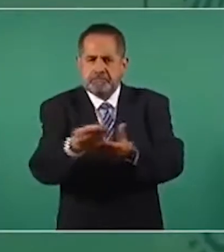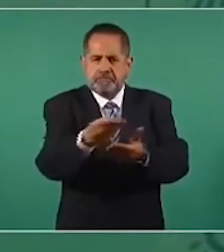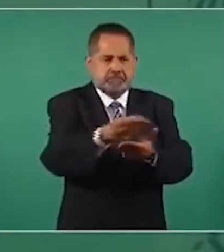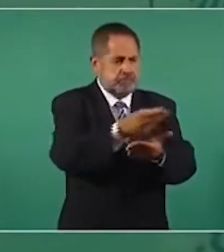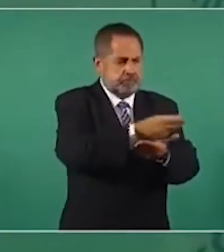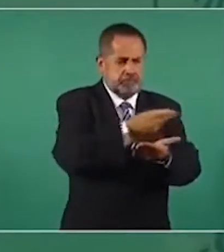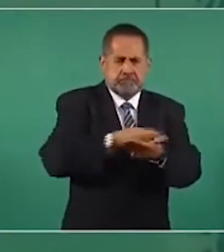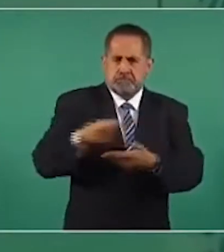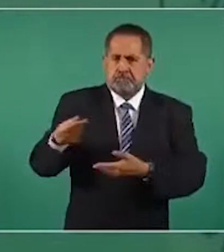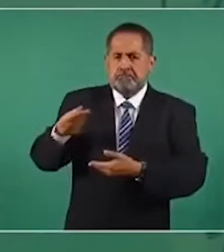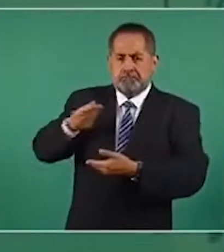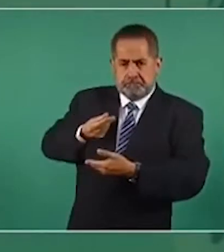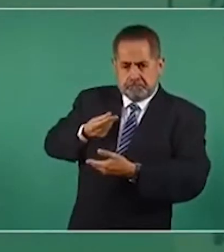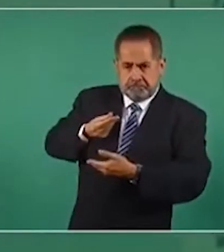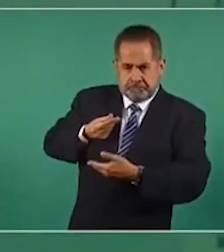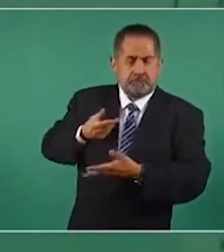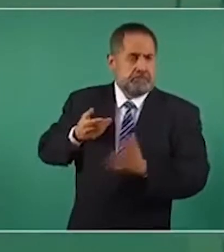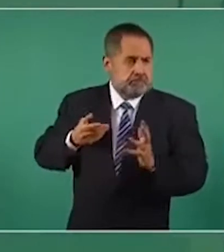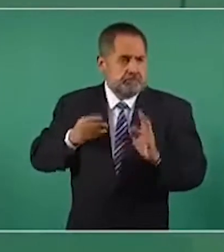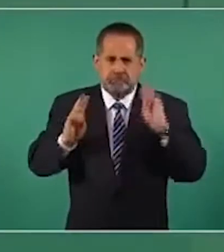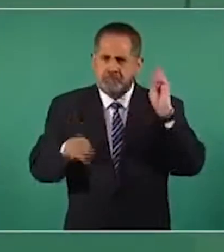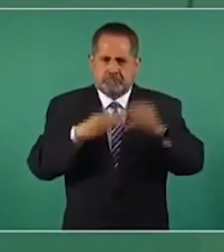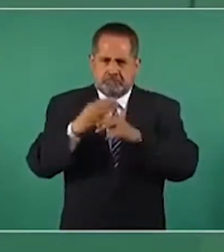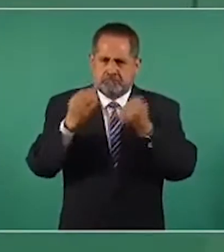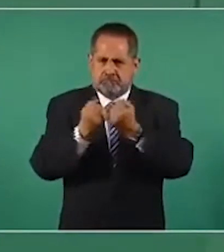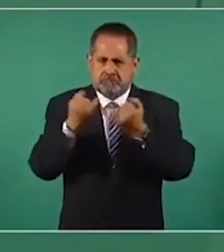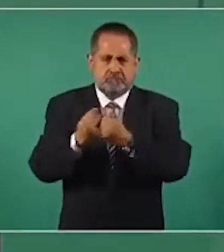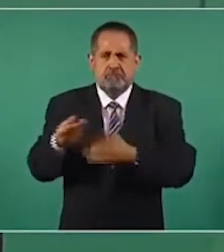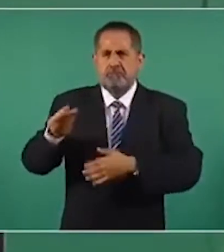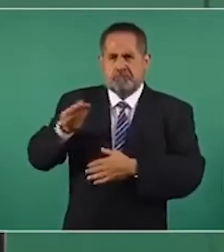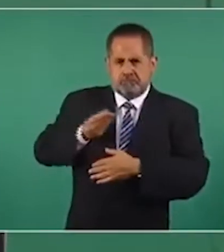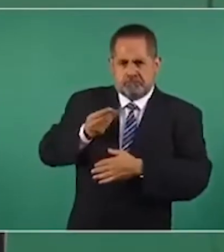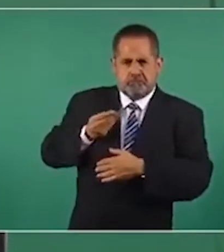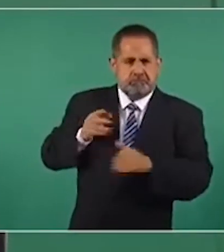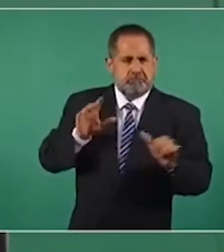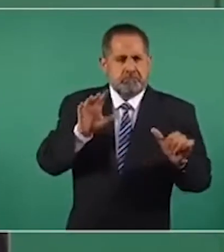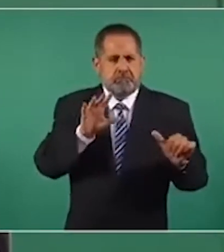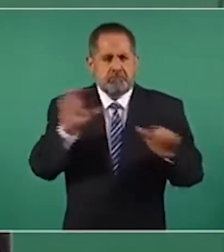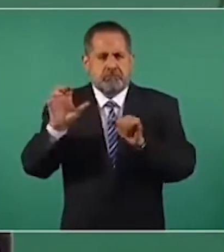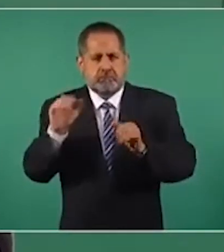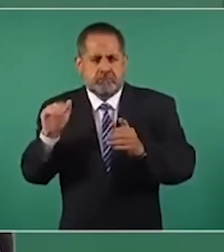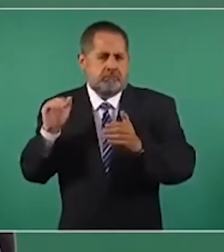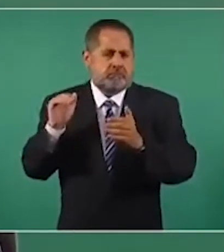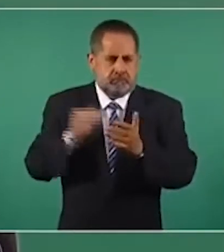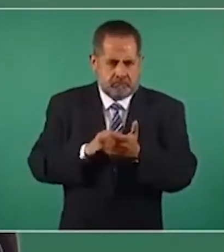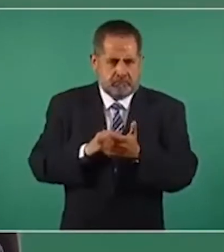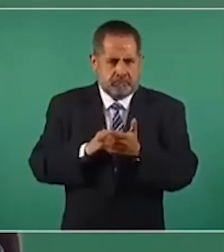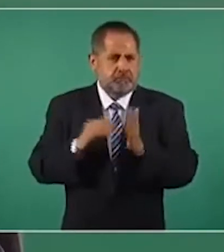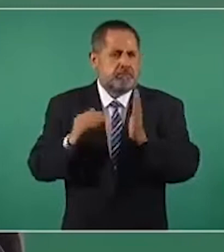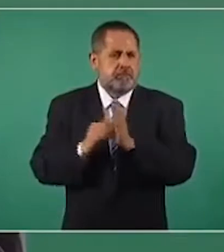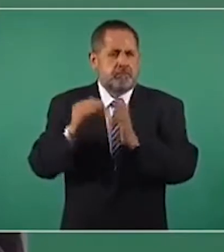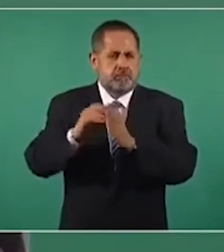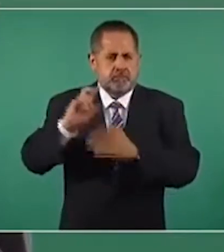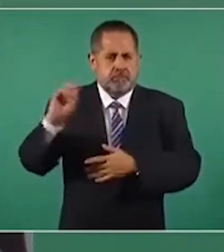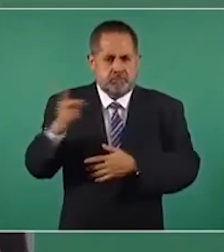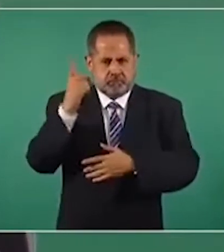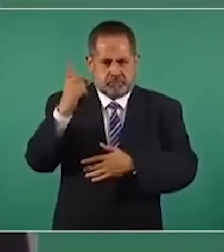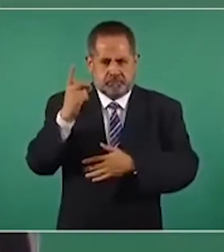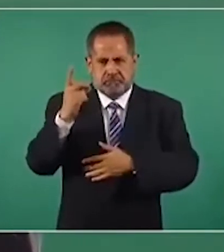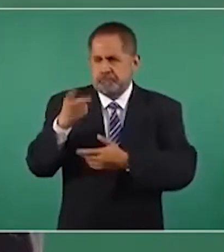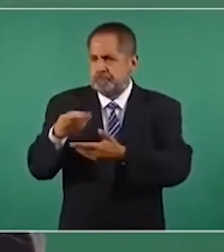en el mundo de más de 600 mil millones de dólares.